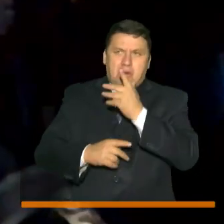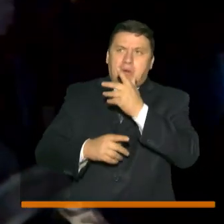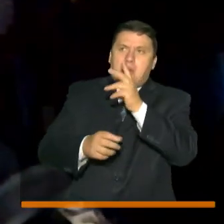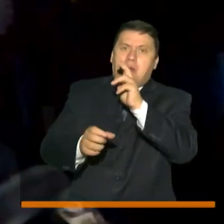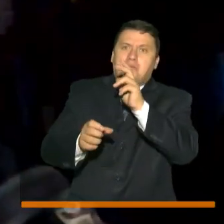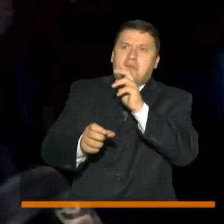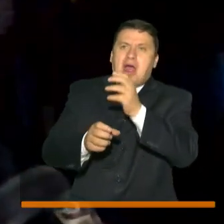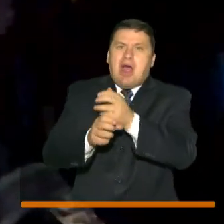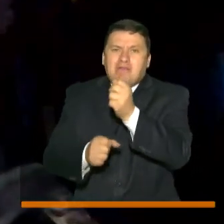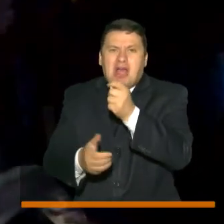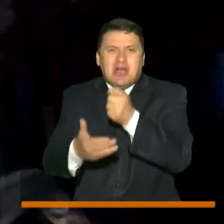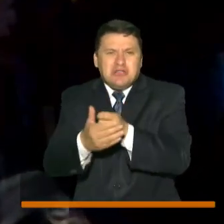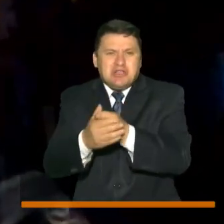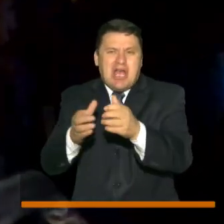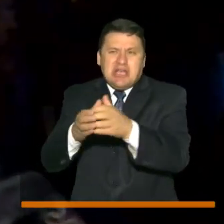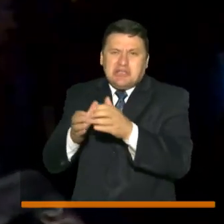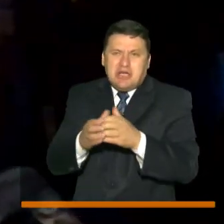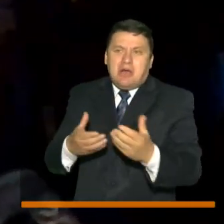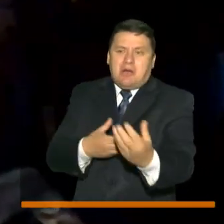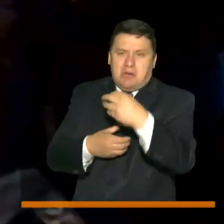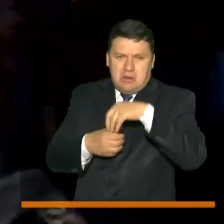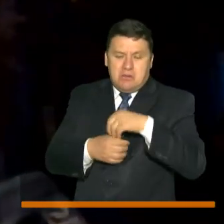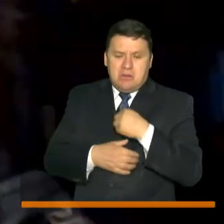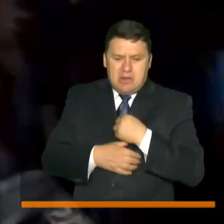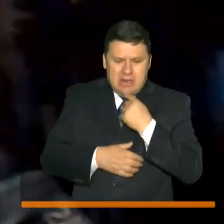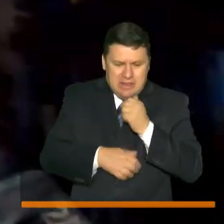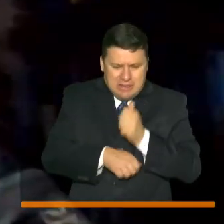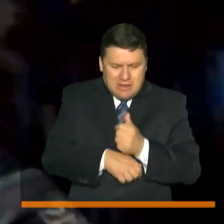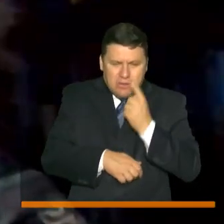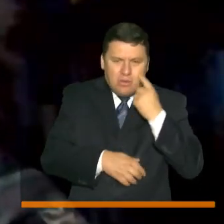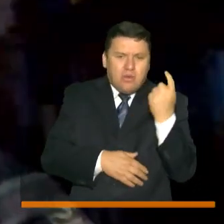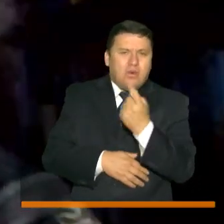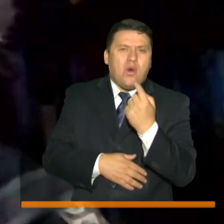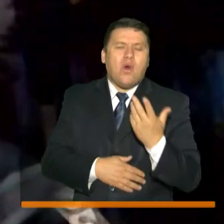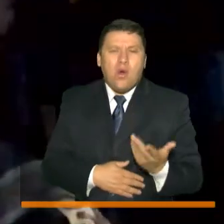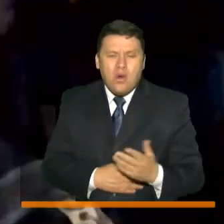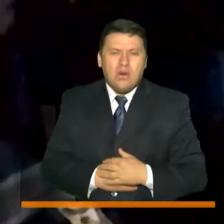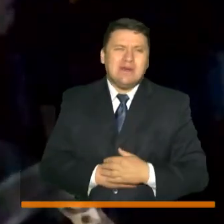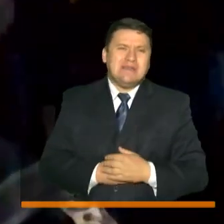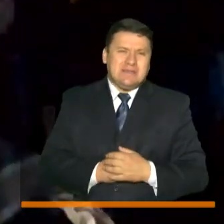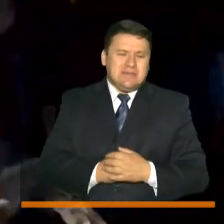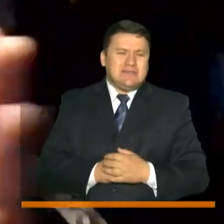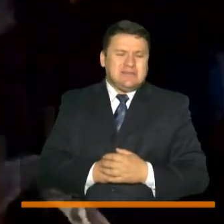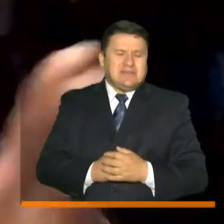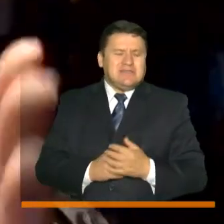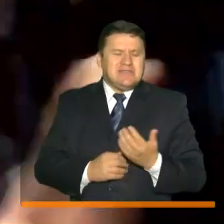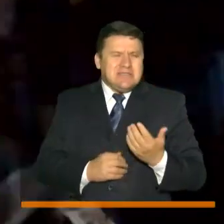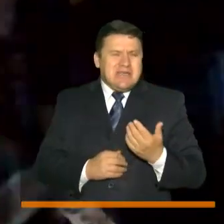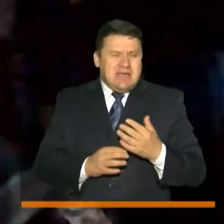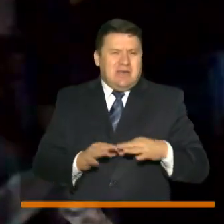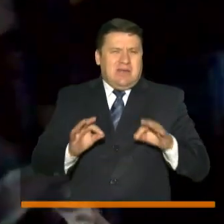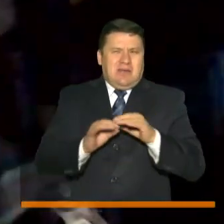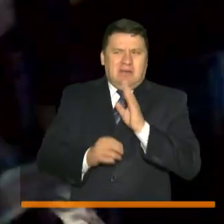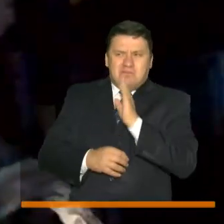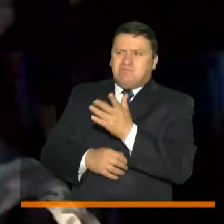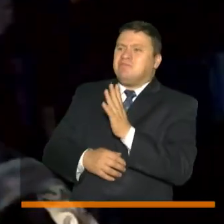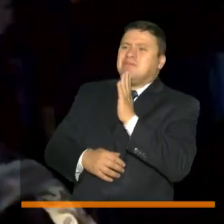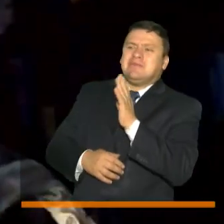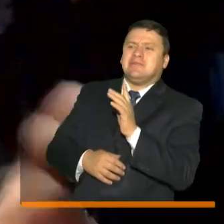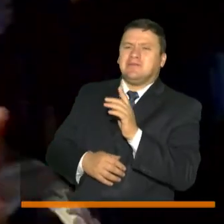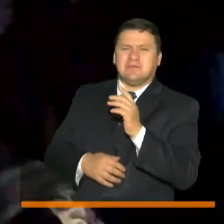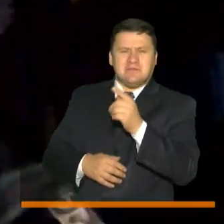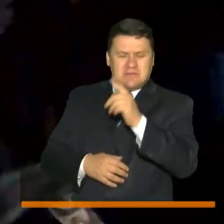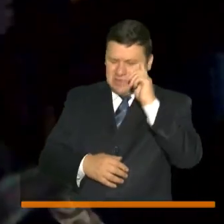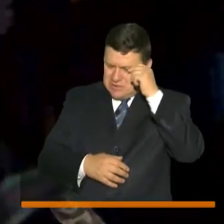gremios pero finalmente nos pusimos a la tarea de decir tenemos que buscar una alguien de ustedes tal vez fue